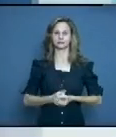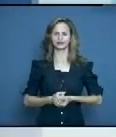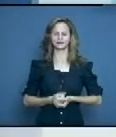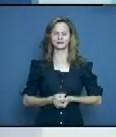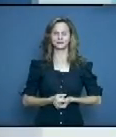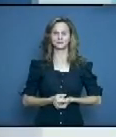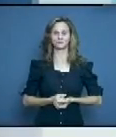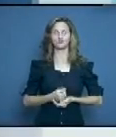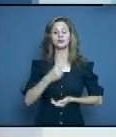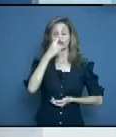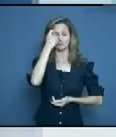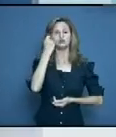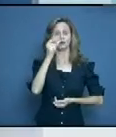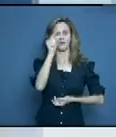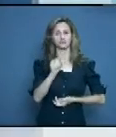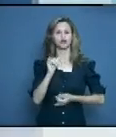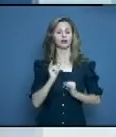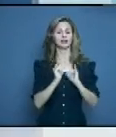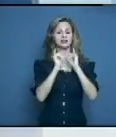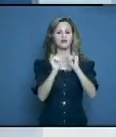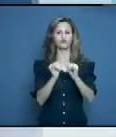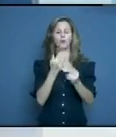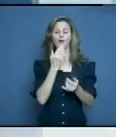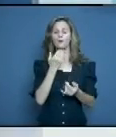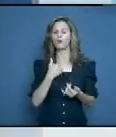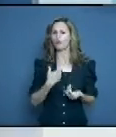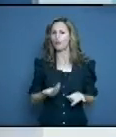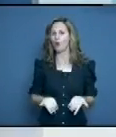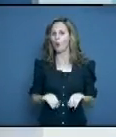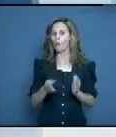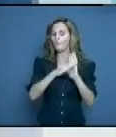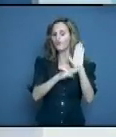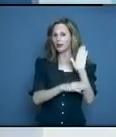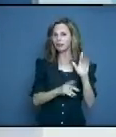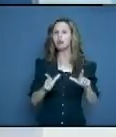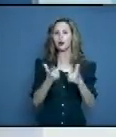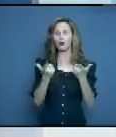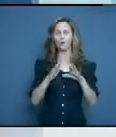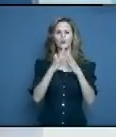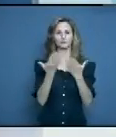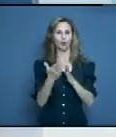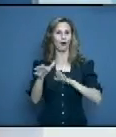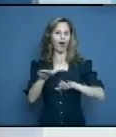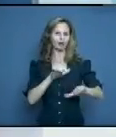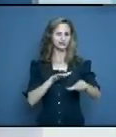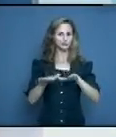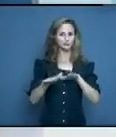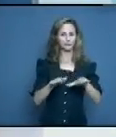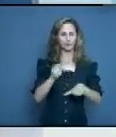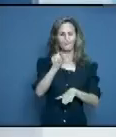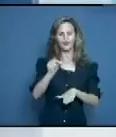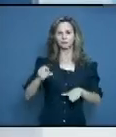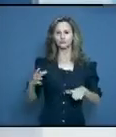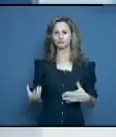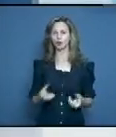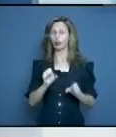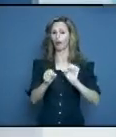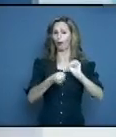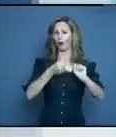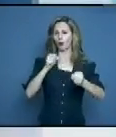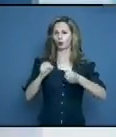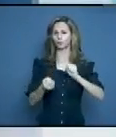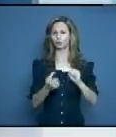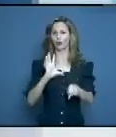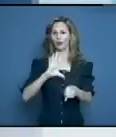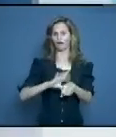una persona informada pues puede tomar medidas para disminuir porque es importante el accionar de las personas en el control de cualquier enfermedad, no solamente de esta, de